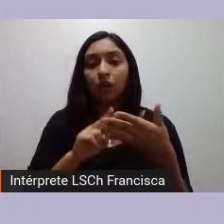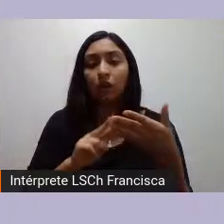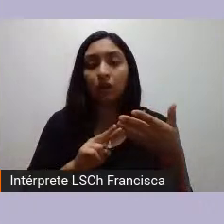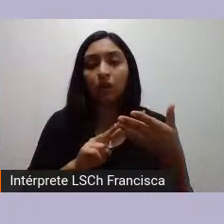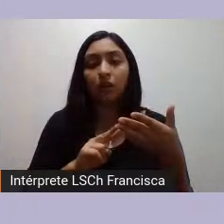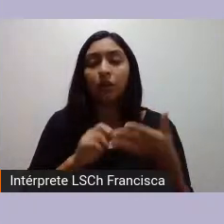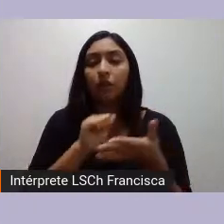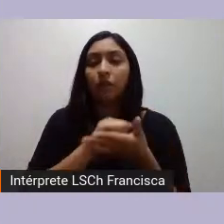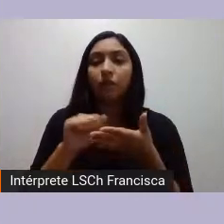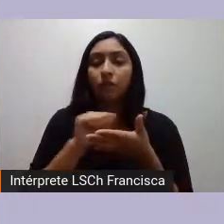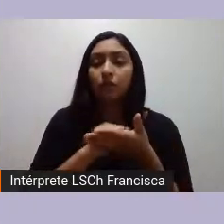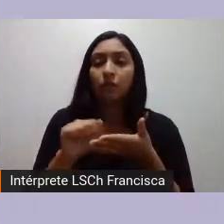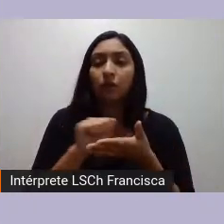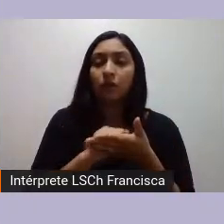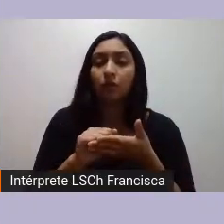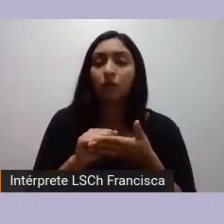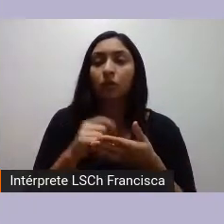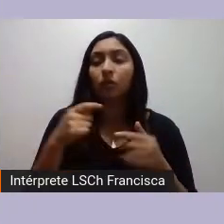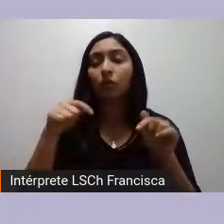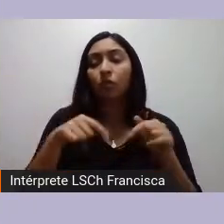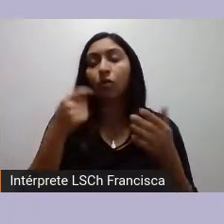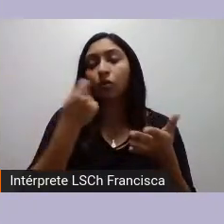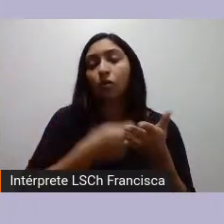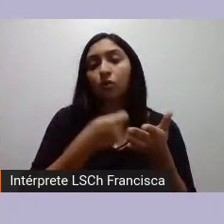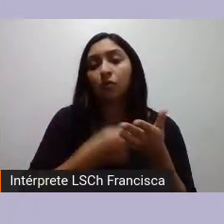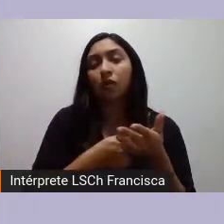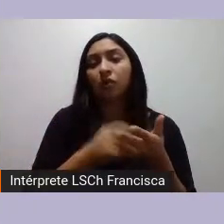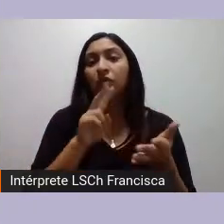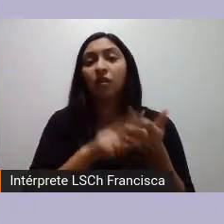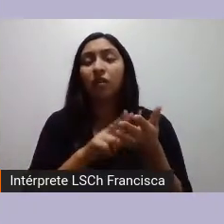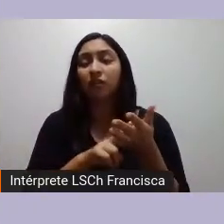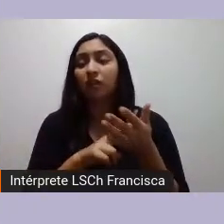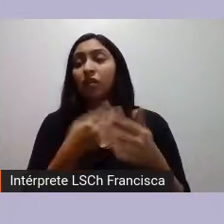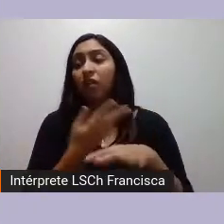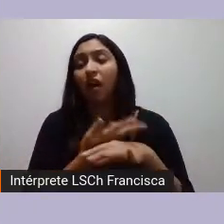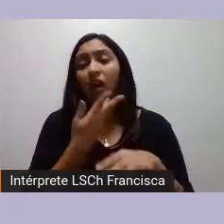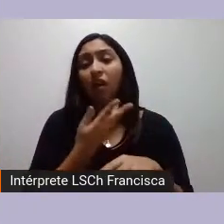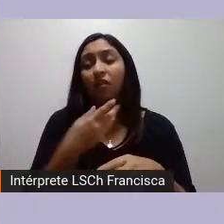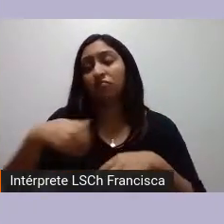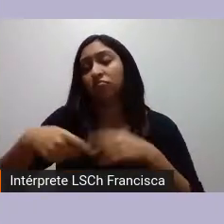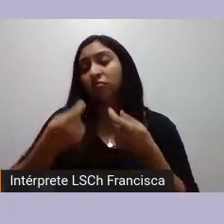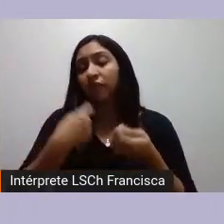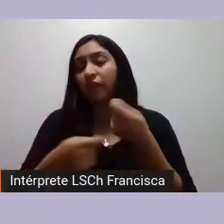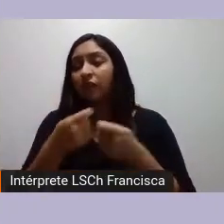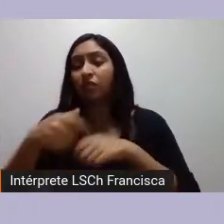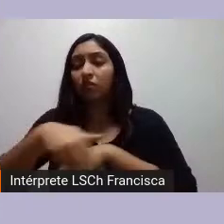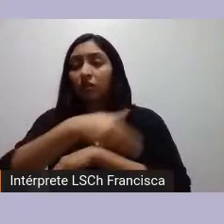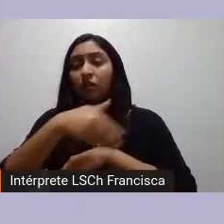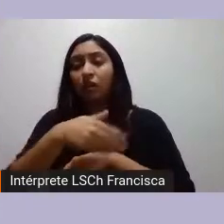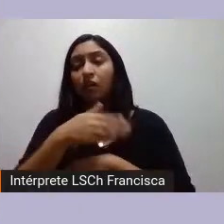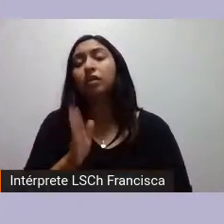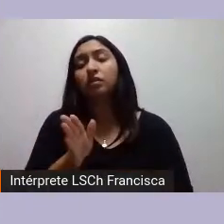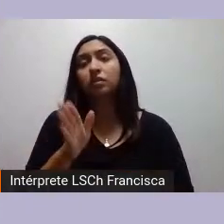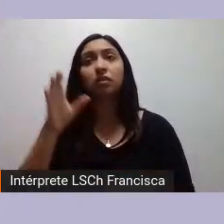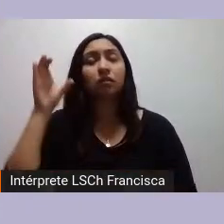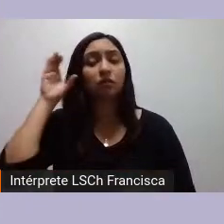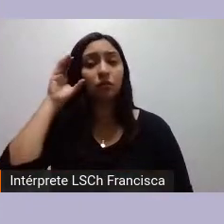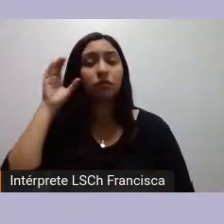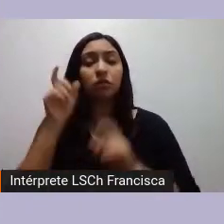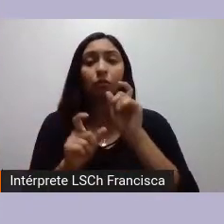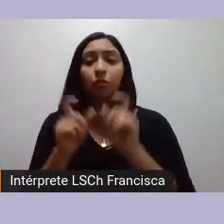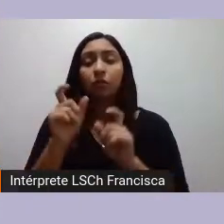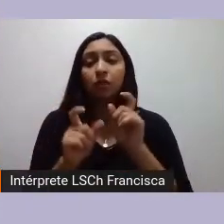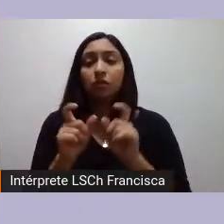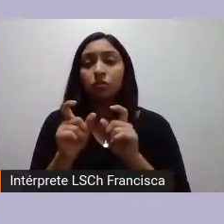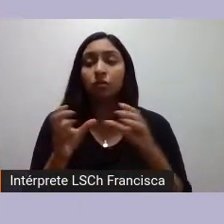a comprarlo hoy día está bien pirateada en verdad la nueva constitución a seguir escuchando a los convencionales y convencionales y